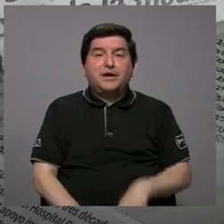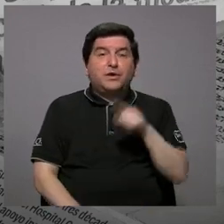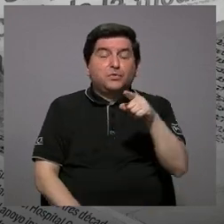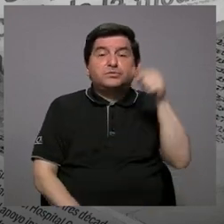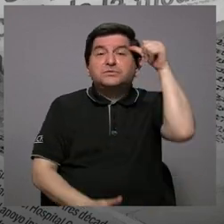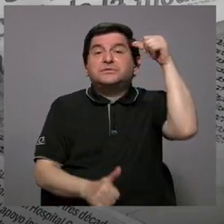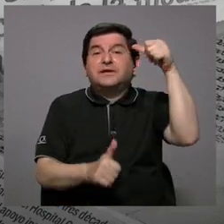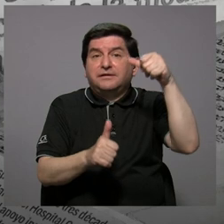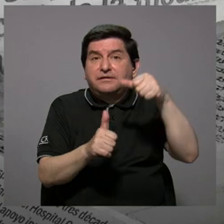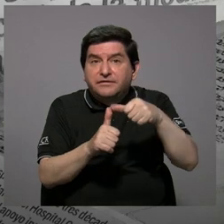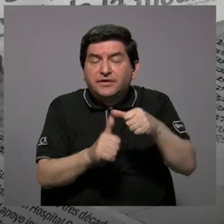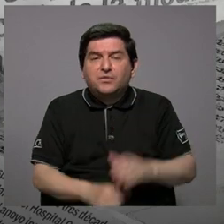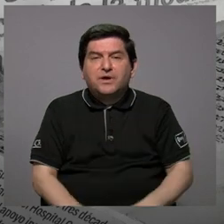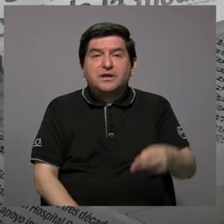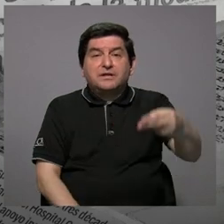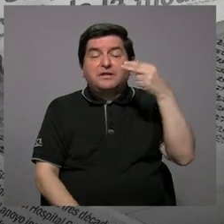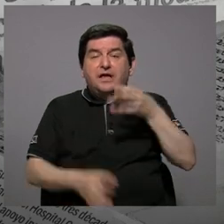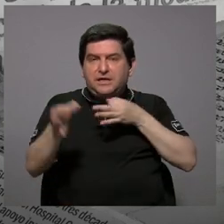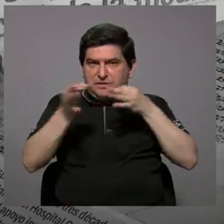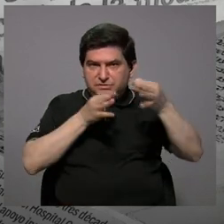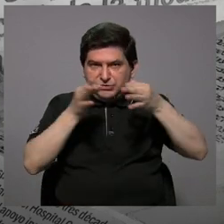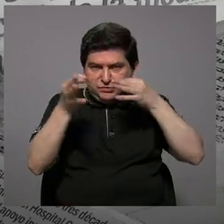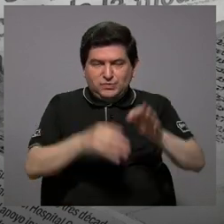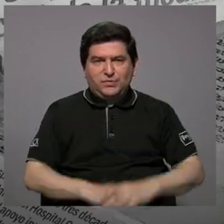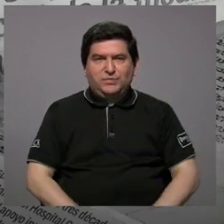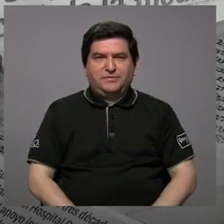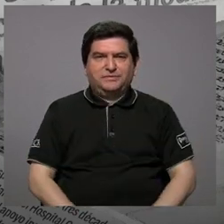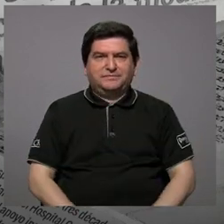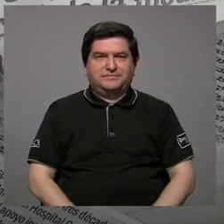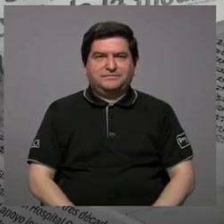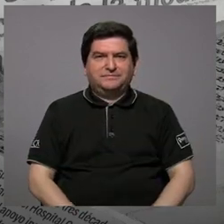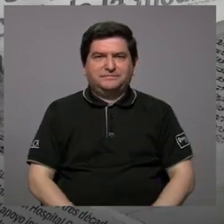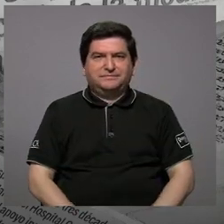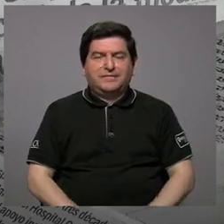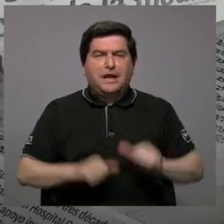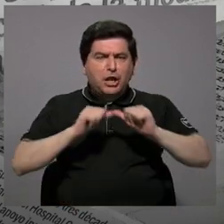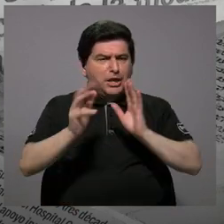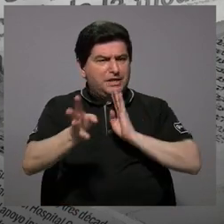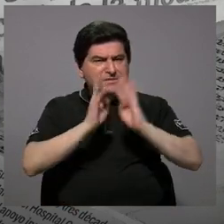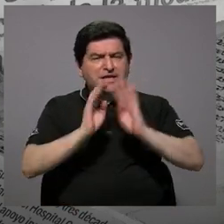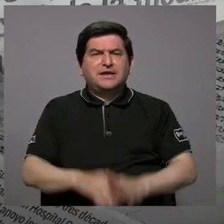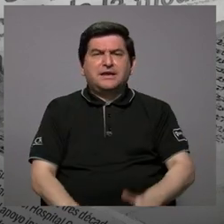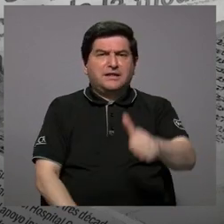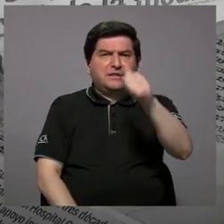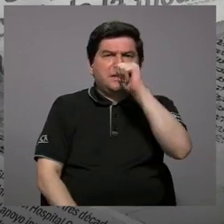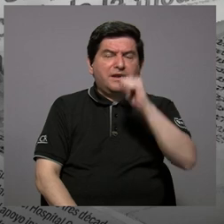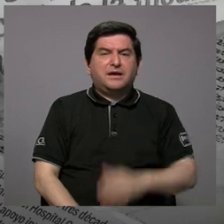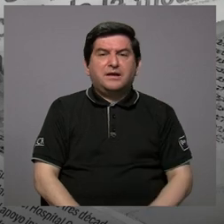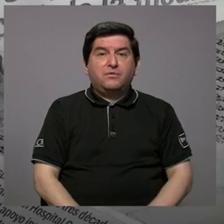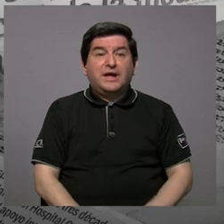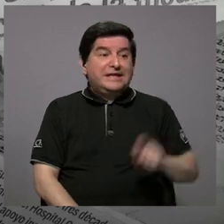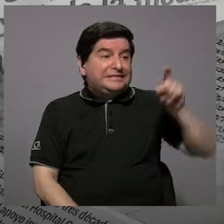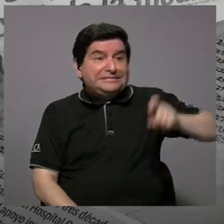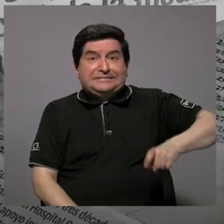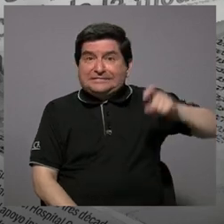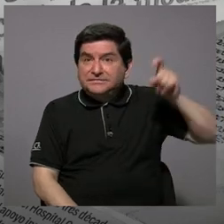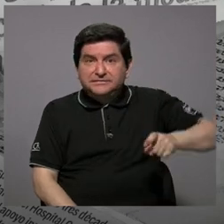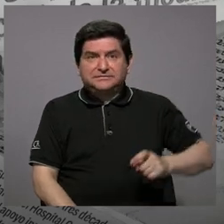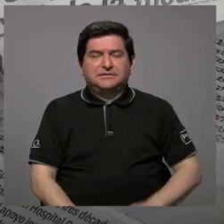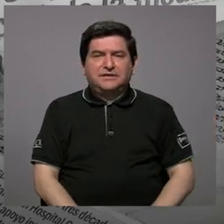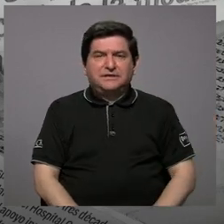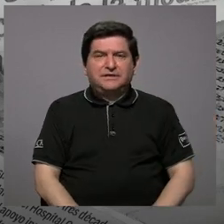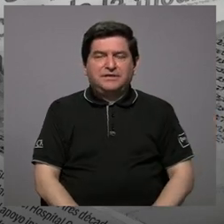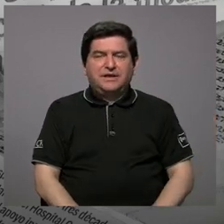presente esa historia que nos va a contar para seguir hablando del agua. Claro. Algo básico. Y